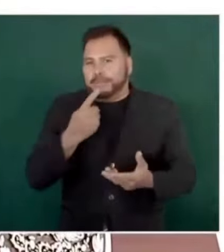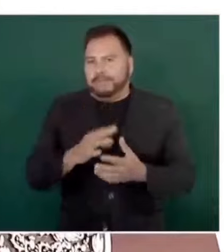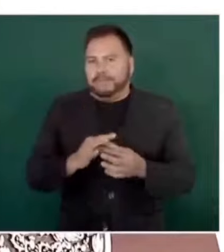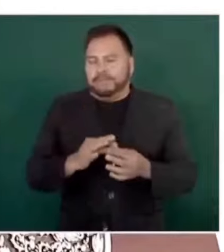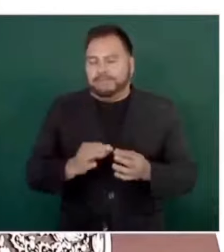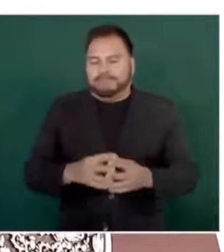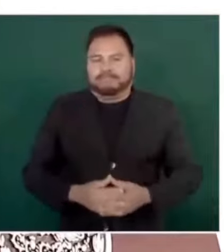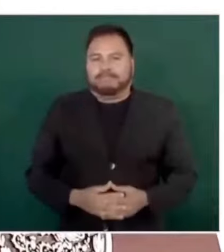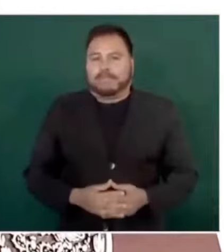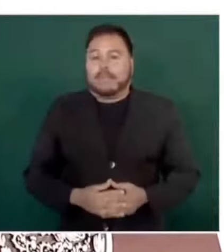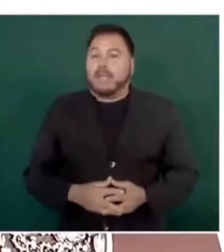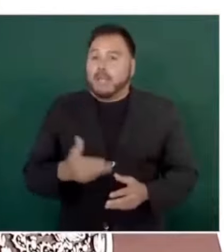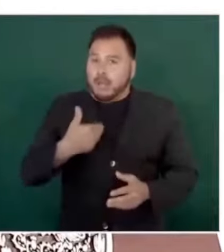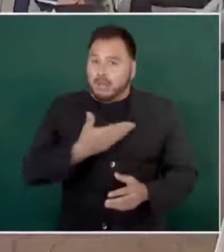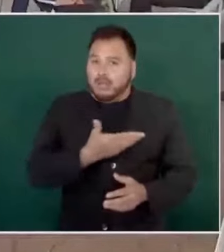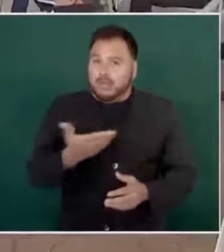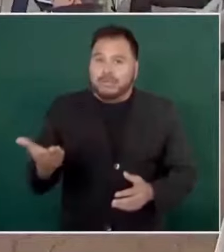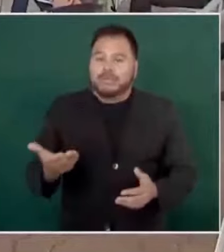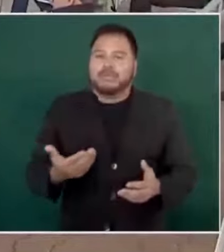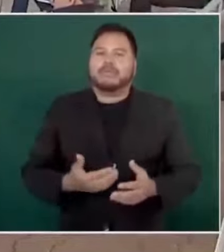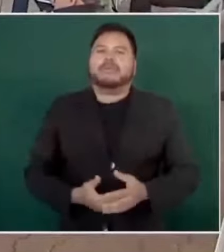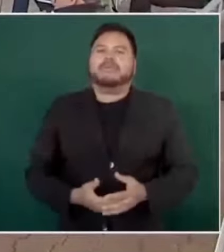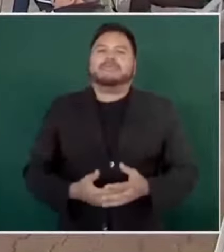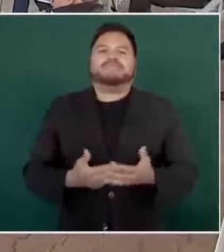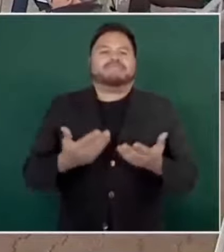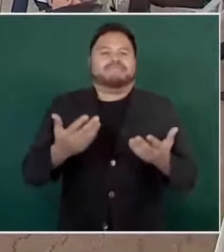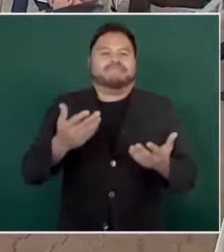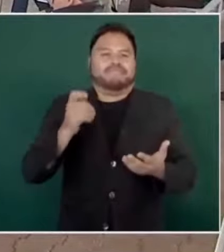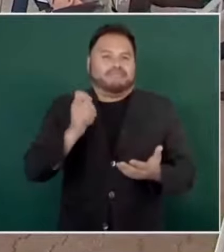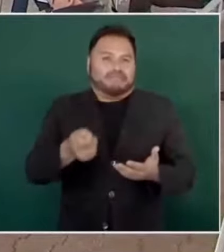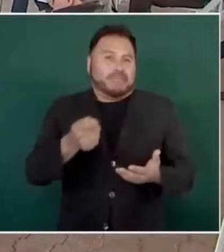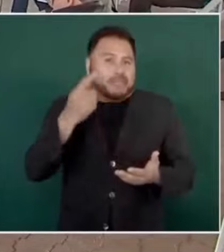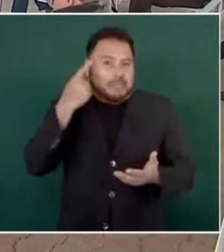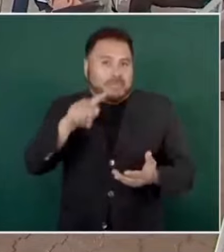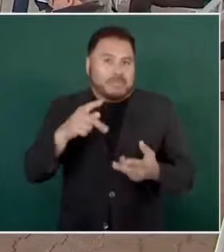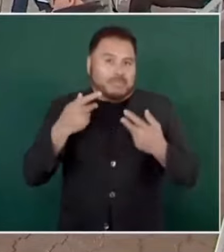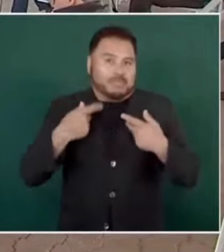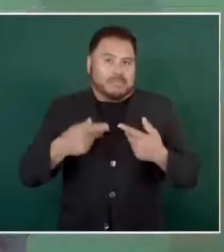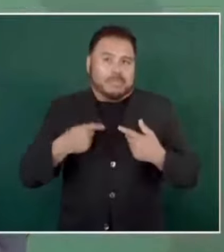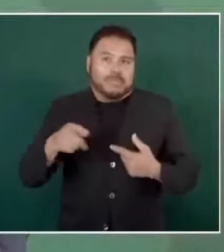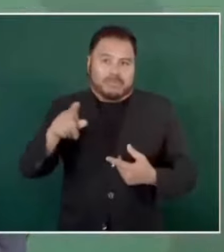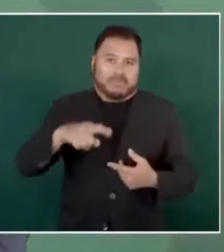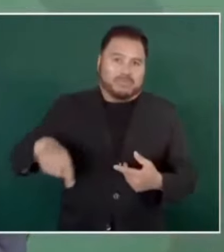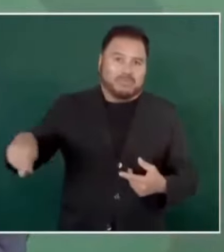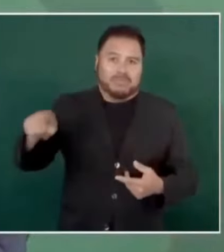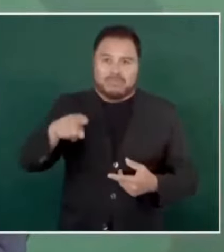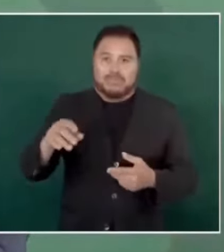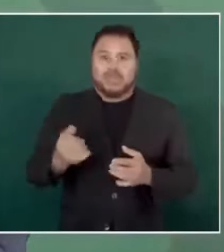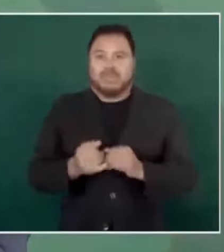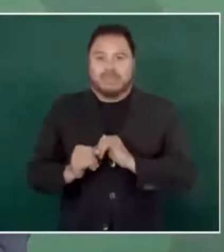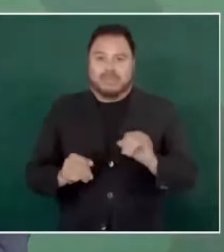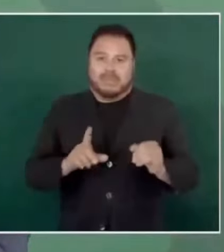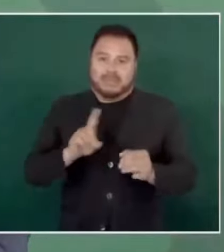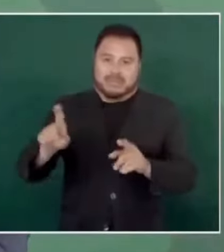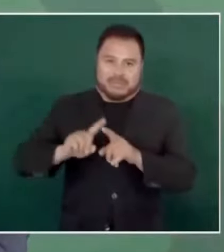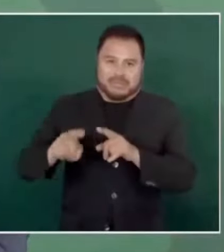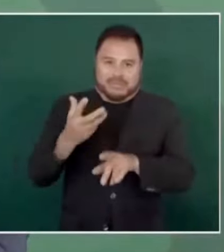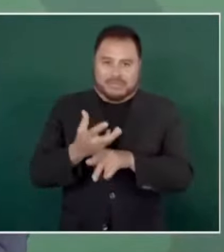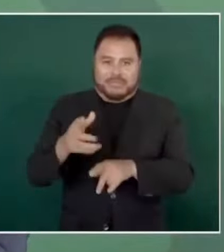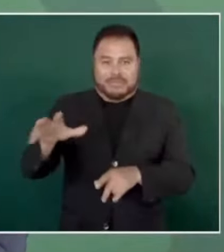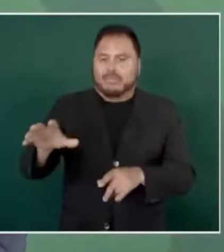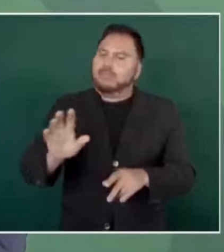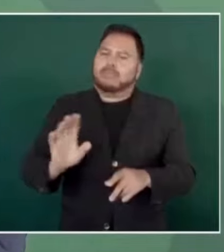no sólo para los demócratas, también para los republicanos. Estamos